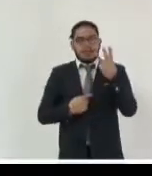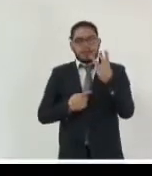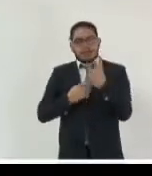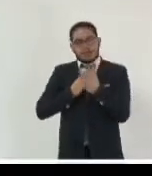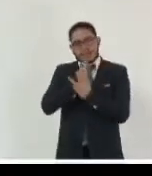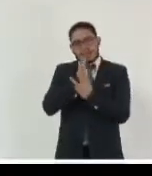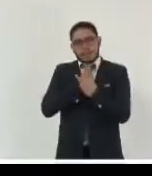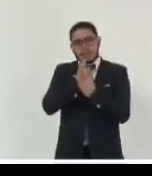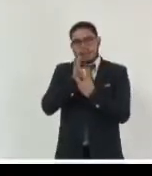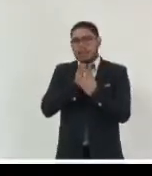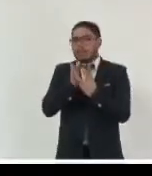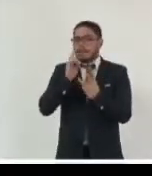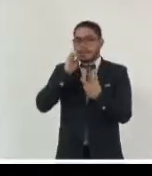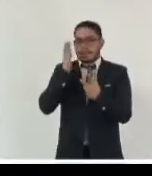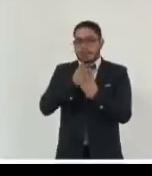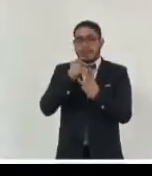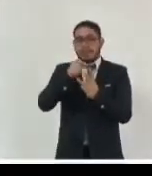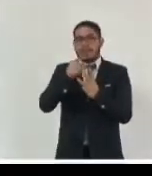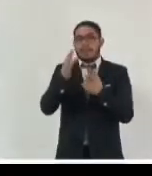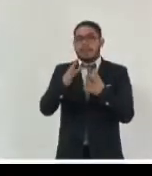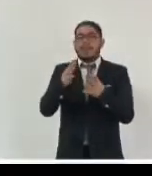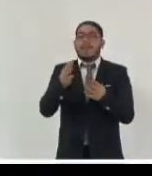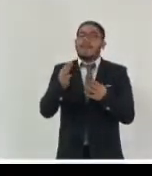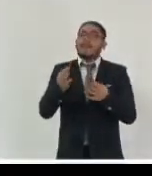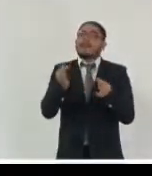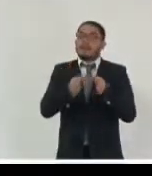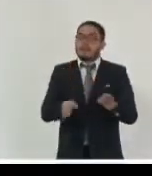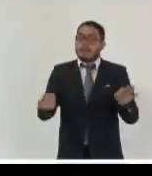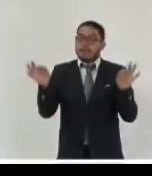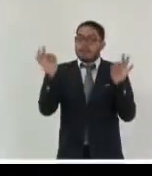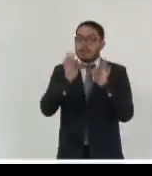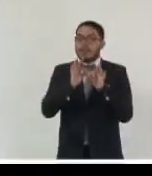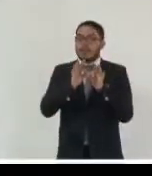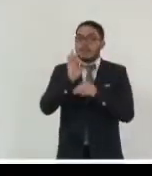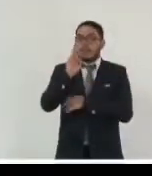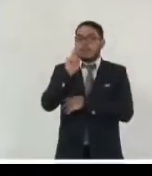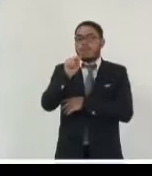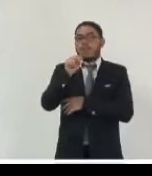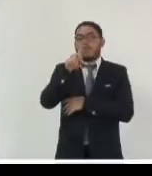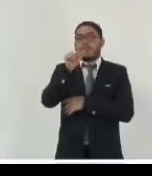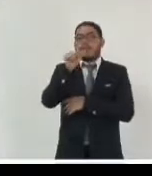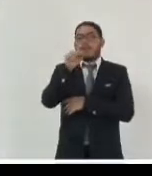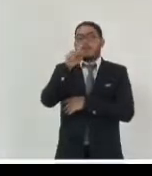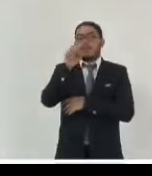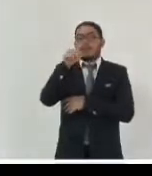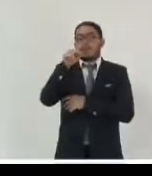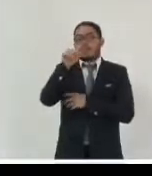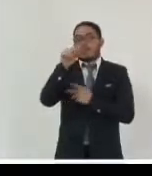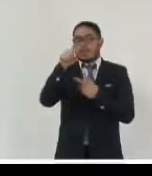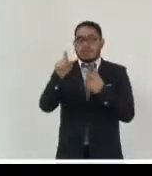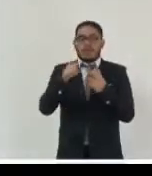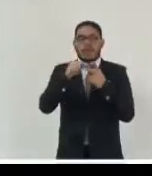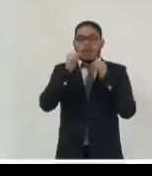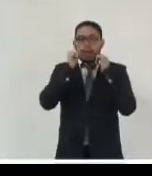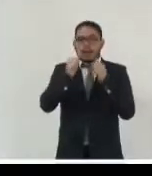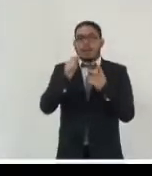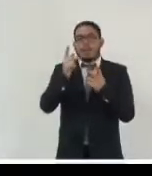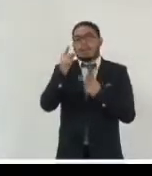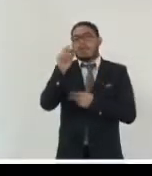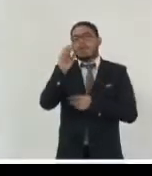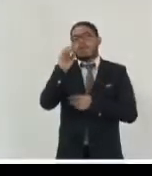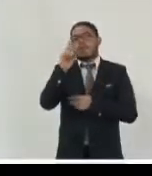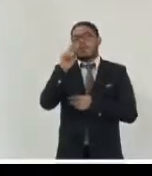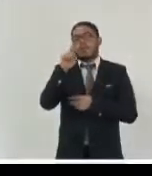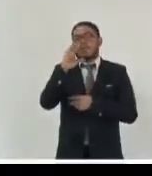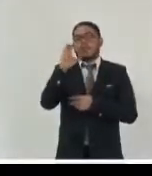funcional que es donde los archivistas nos sentimos más a gusto respecto de la producción uso y disposición final de los documentos acá habría que